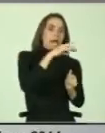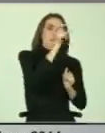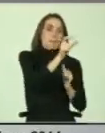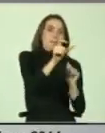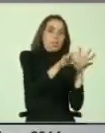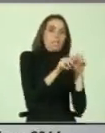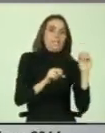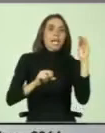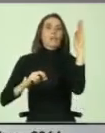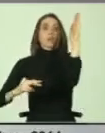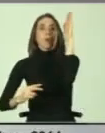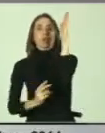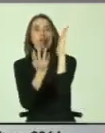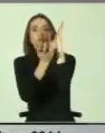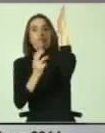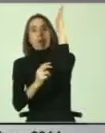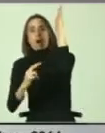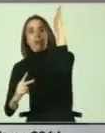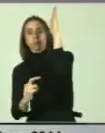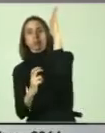en escala, etcétera.